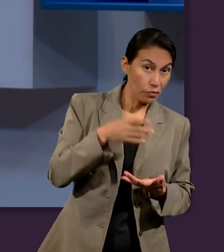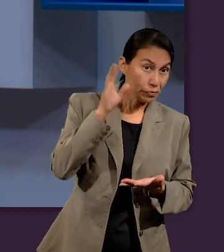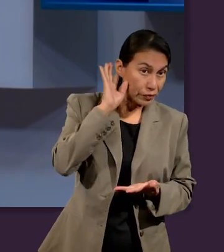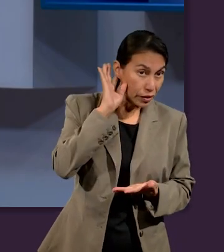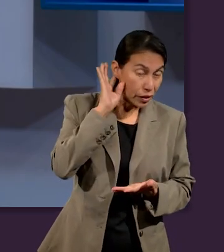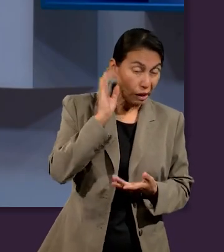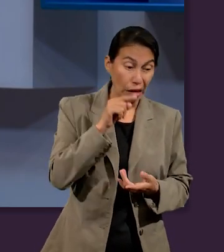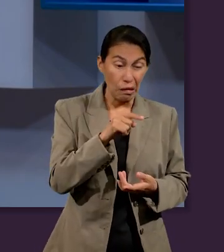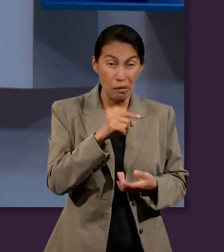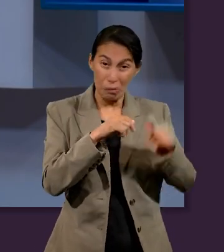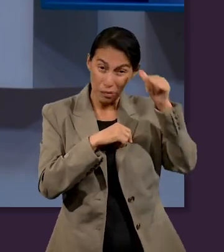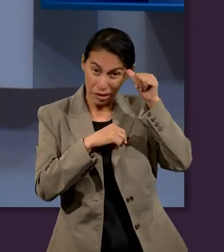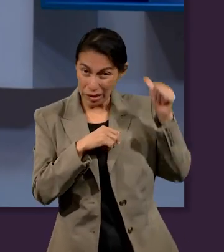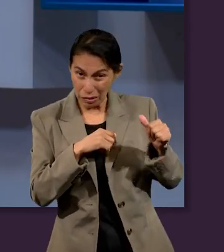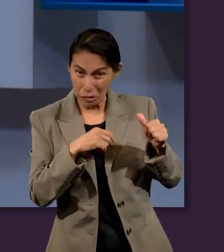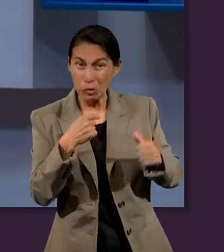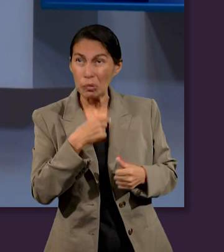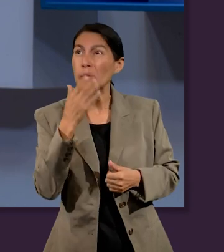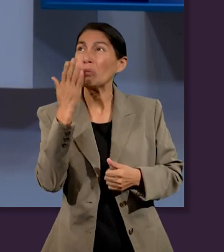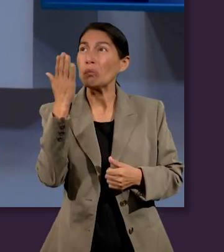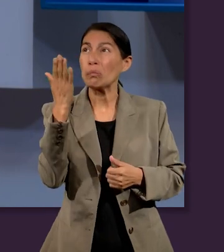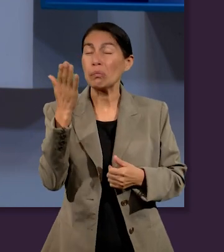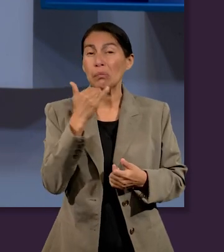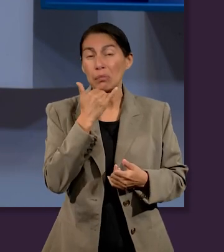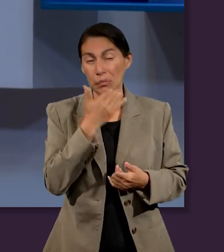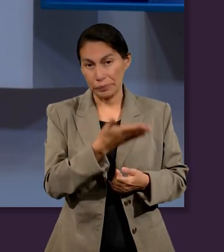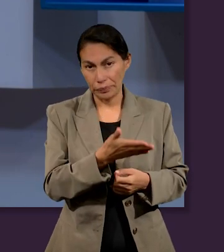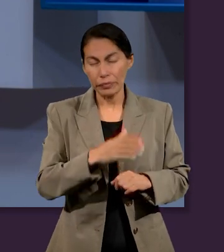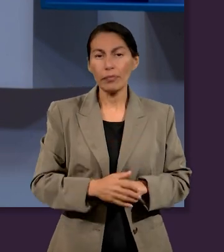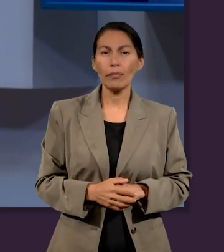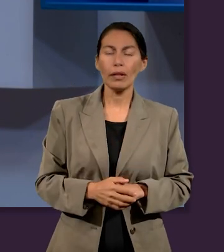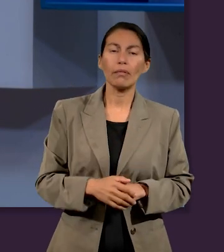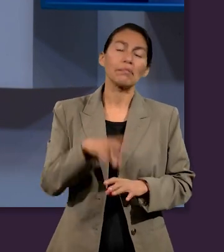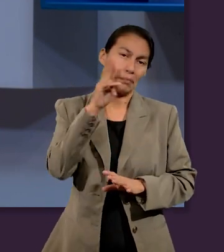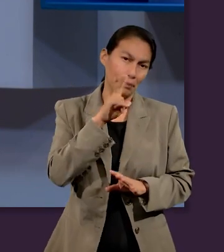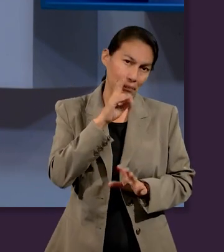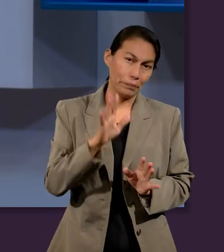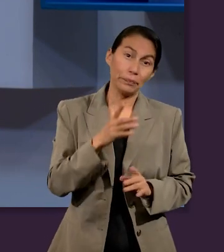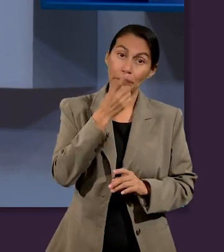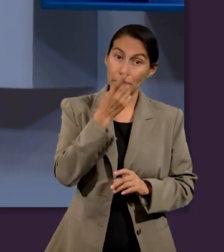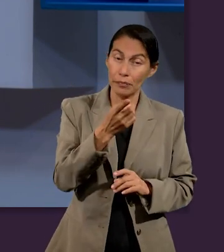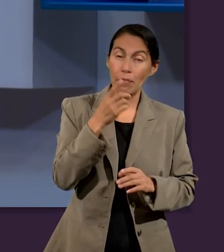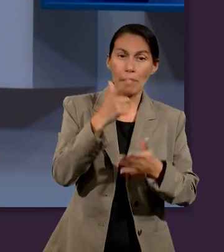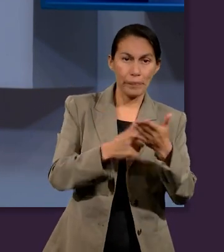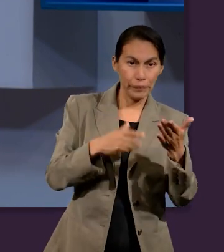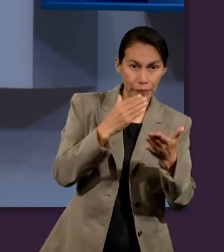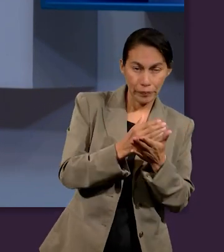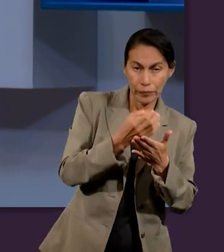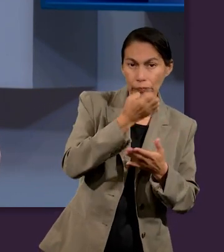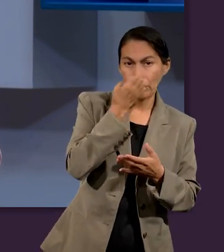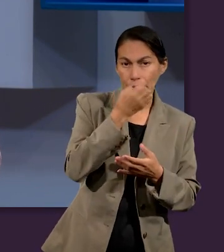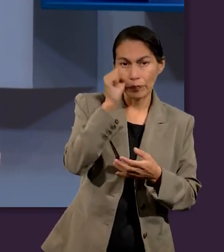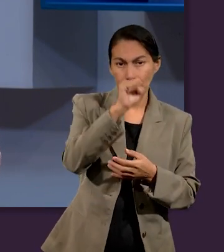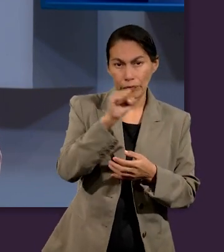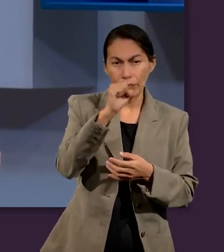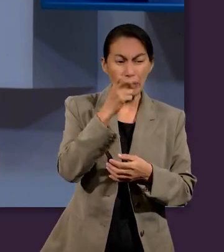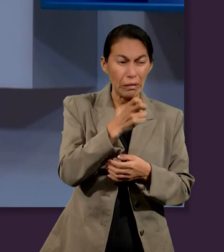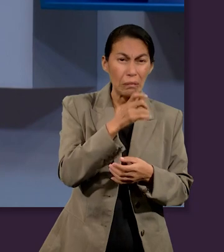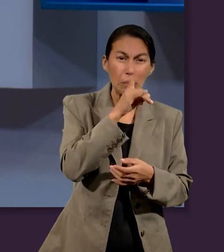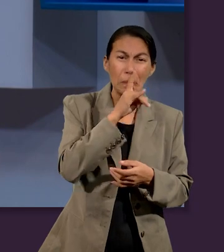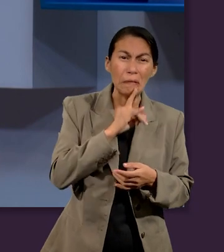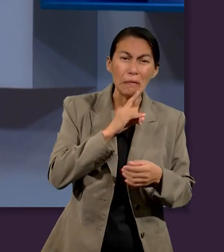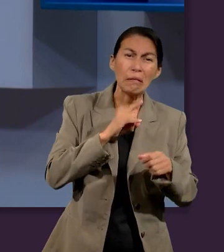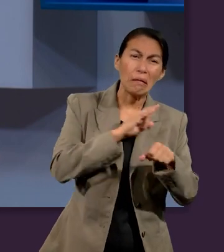pedir para el perdón de sus pecados. Vamos a ver qué nos dice la lección de esta semana sobre esto y algunos